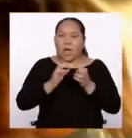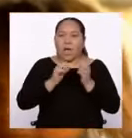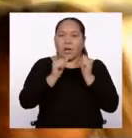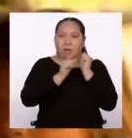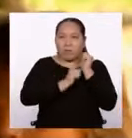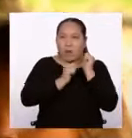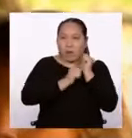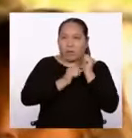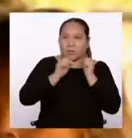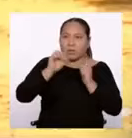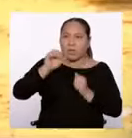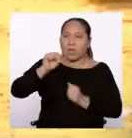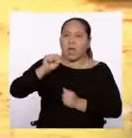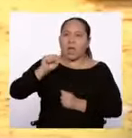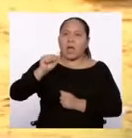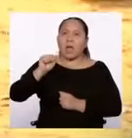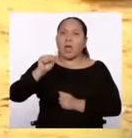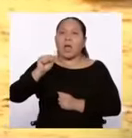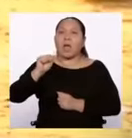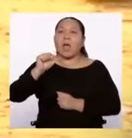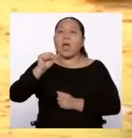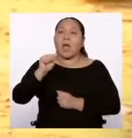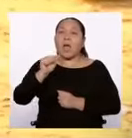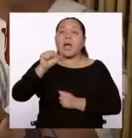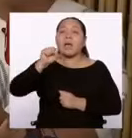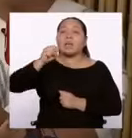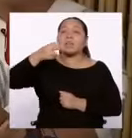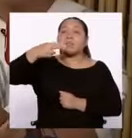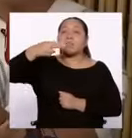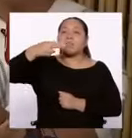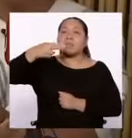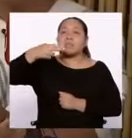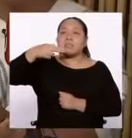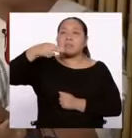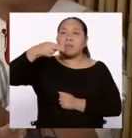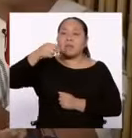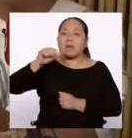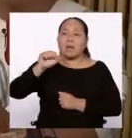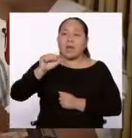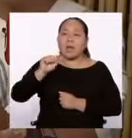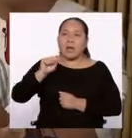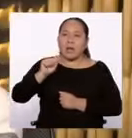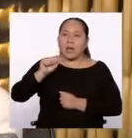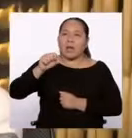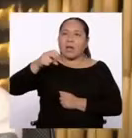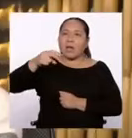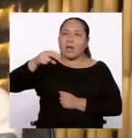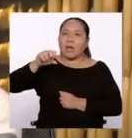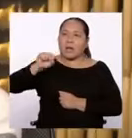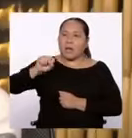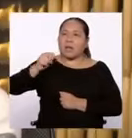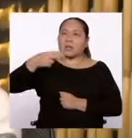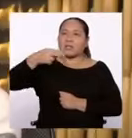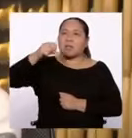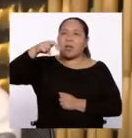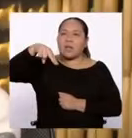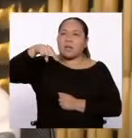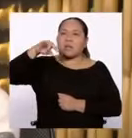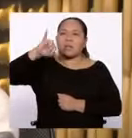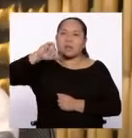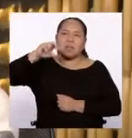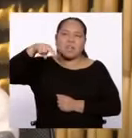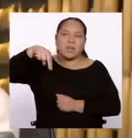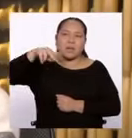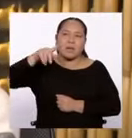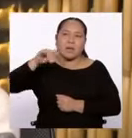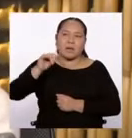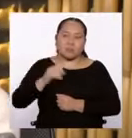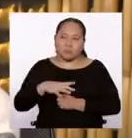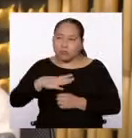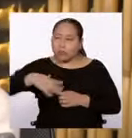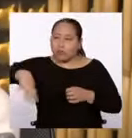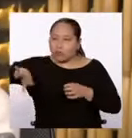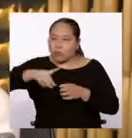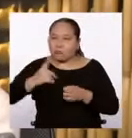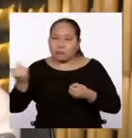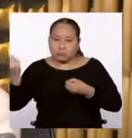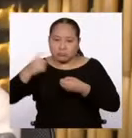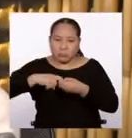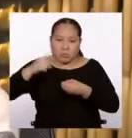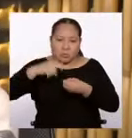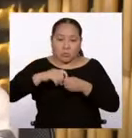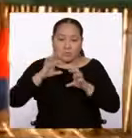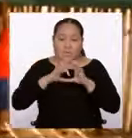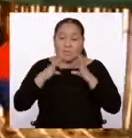Matzygenga, Kakinte, Yanisha, Loyine, por ejemplo. Todos ellos formamos parte de esta